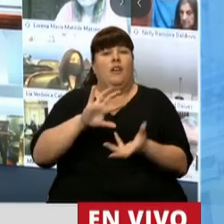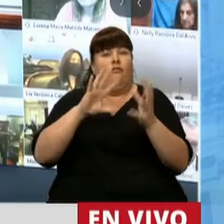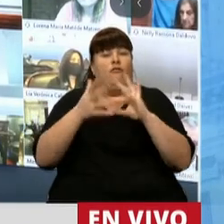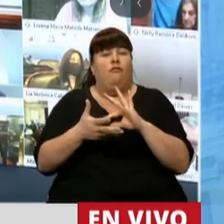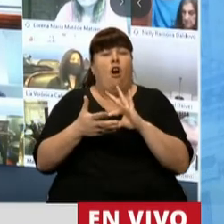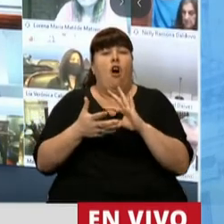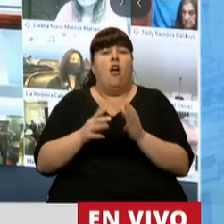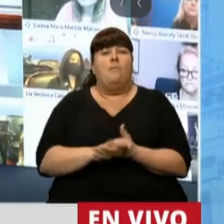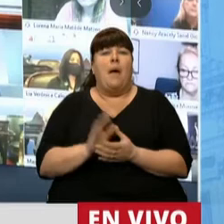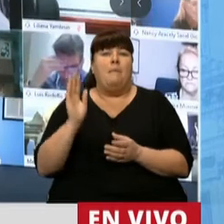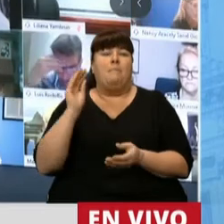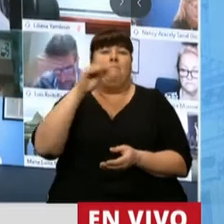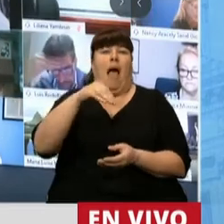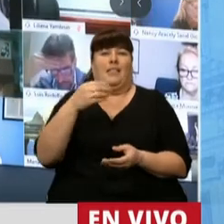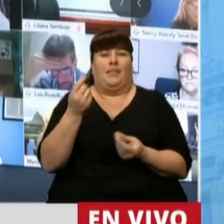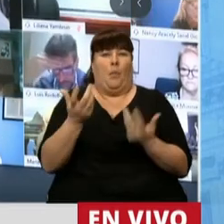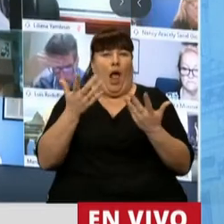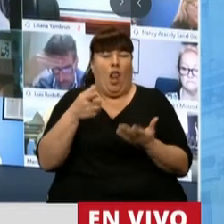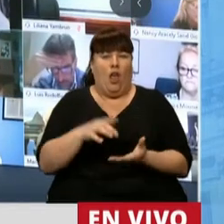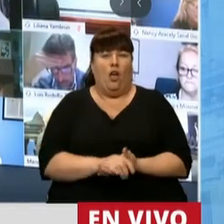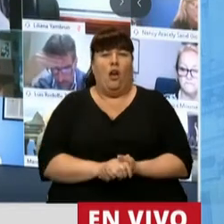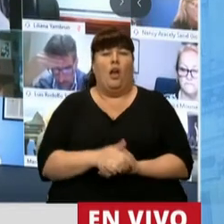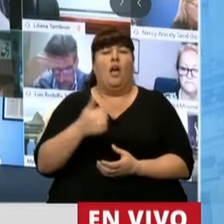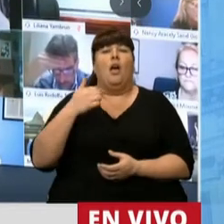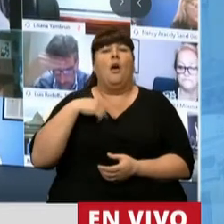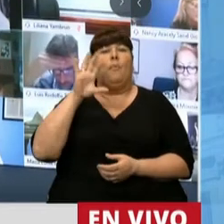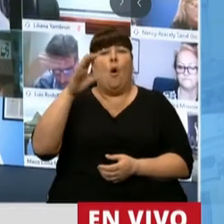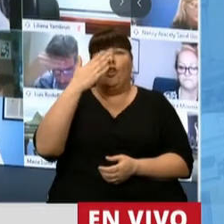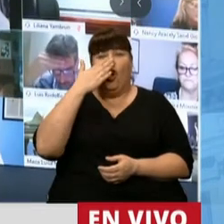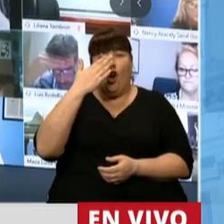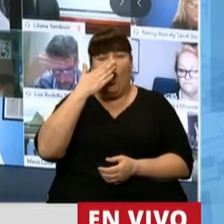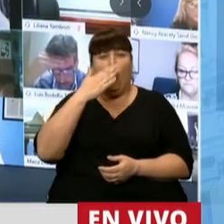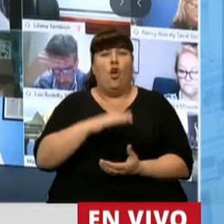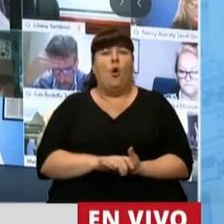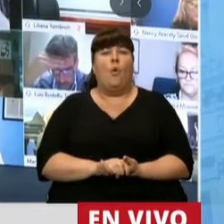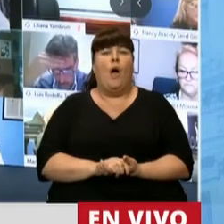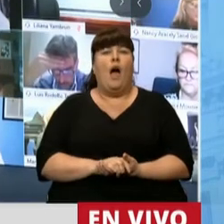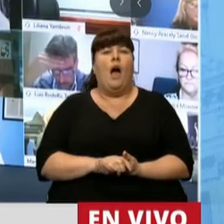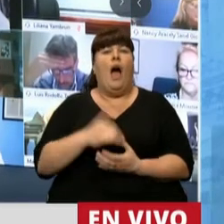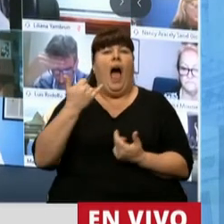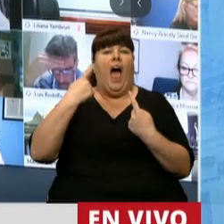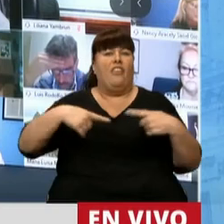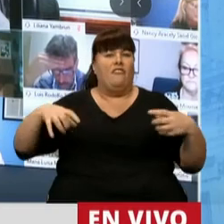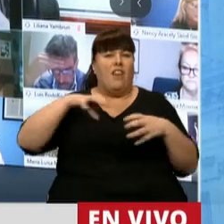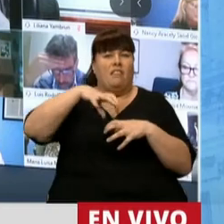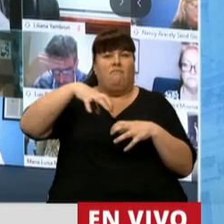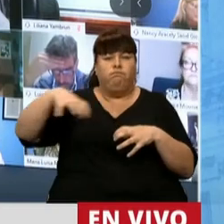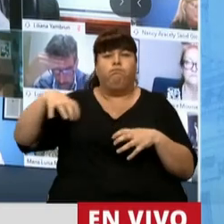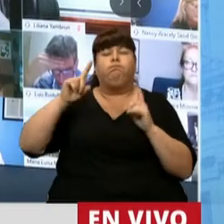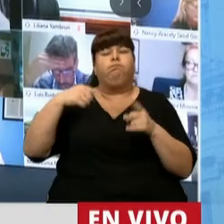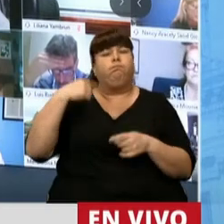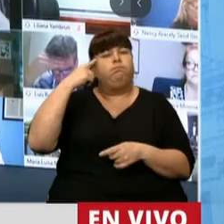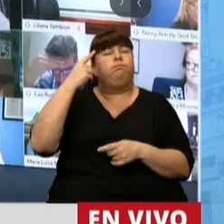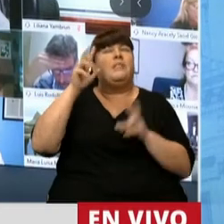forma un alto valor agregado. Para mi provincia de Córdoba, el análisis es multidimensional. Si